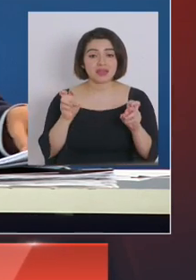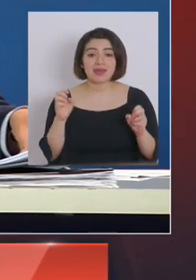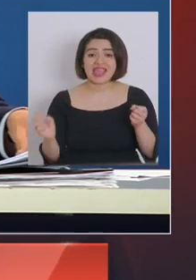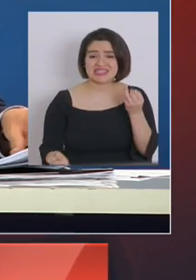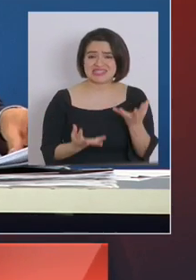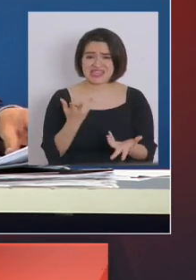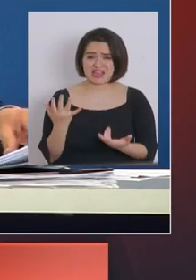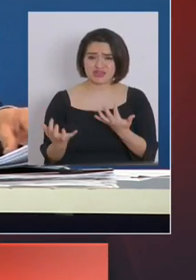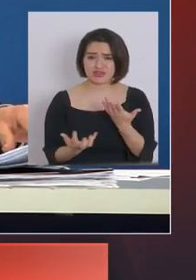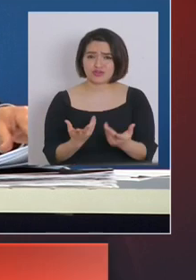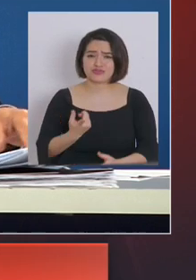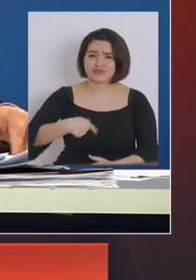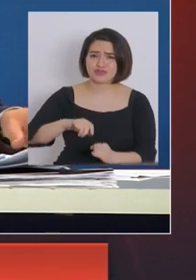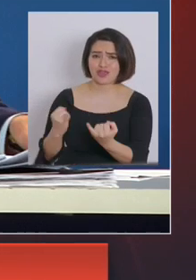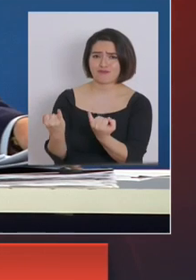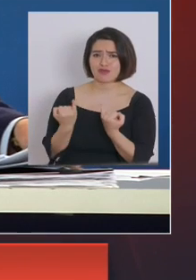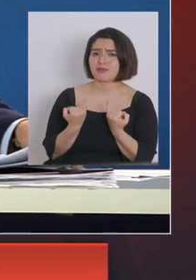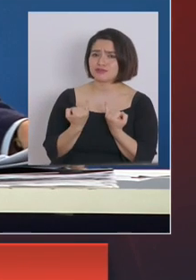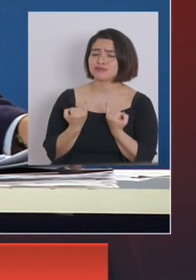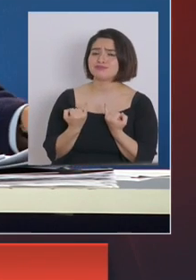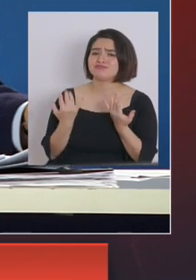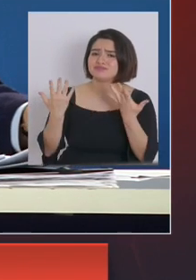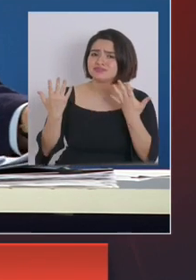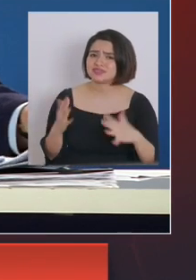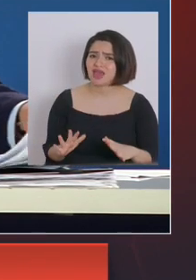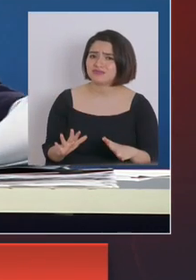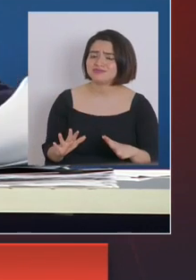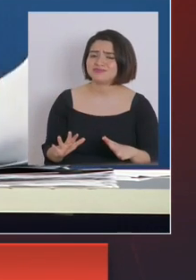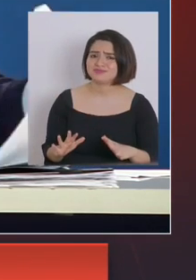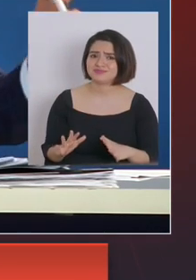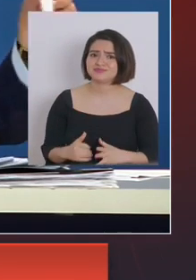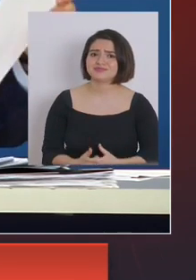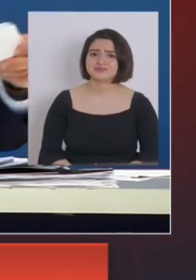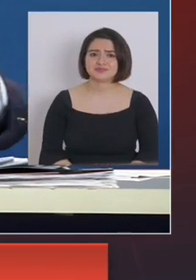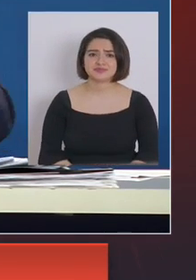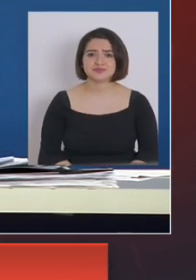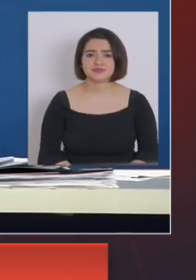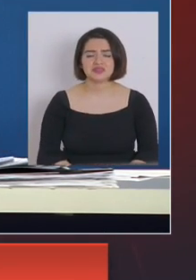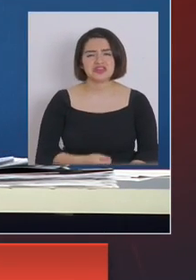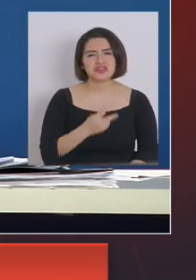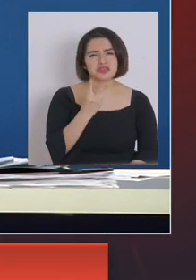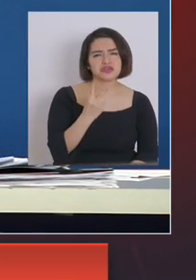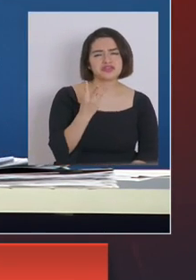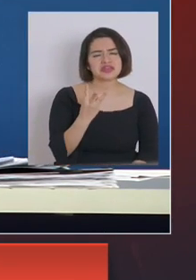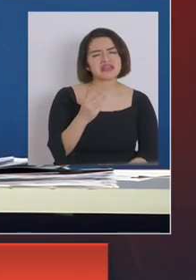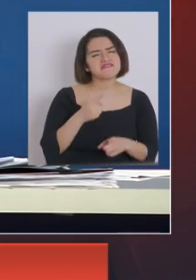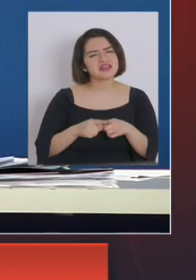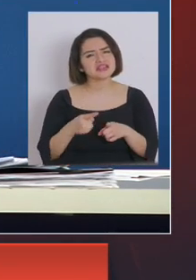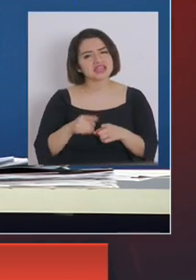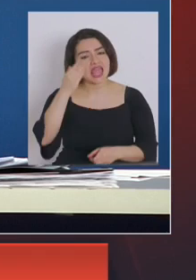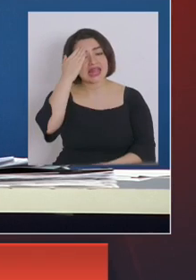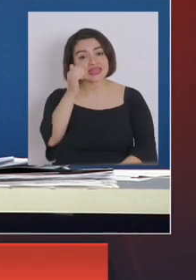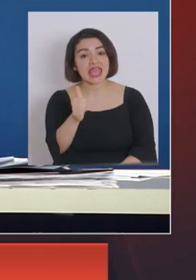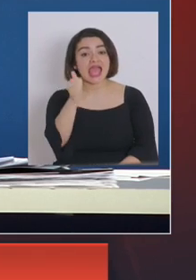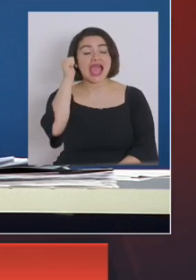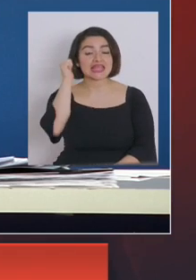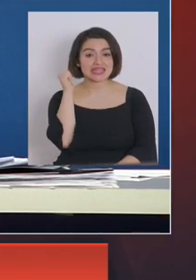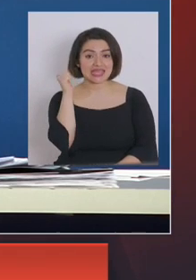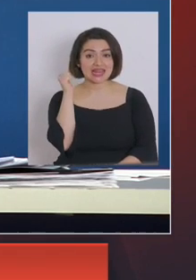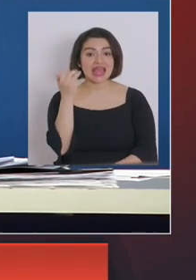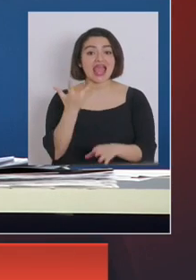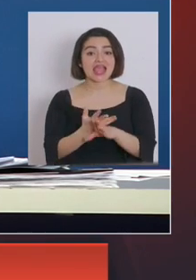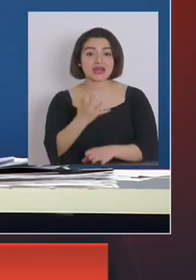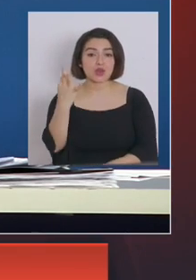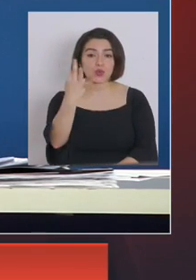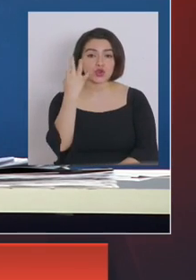nosotros recibimos información prácticamente dos tres veces al día y ayer había una